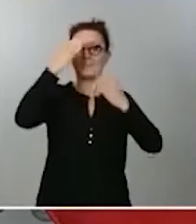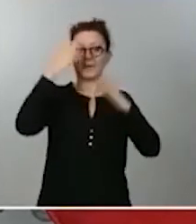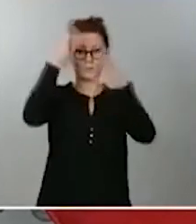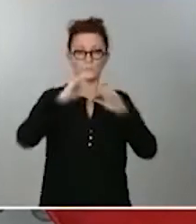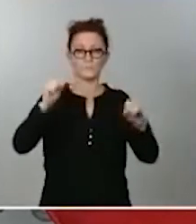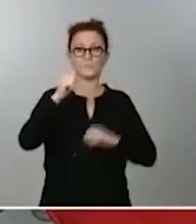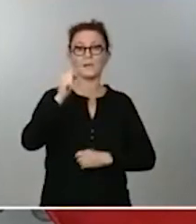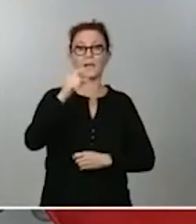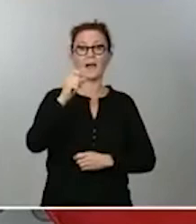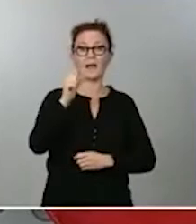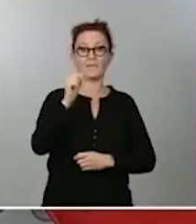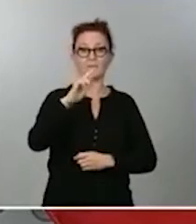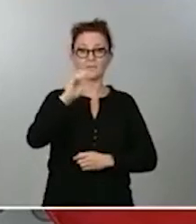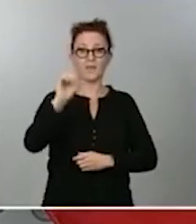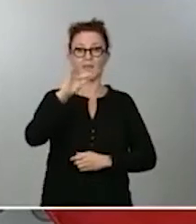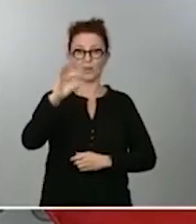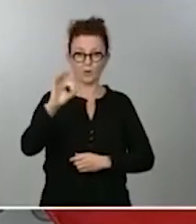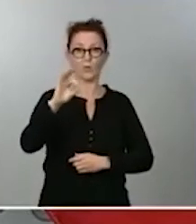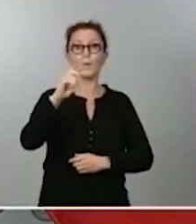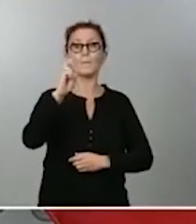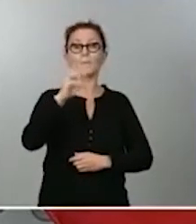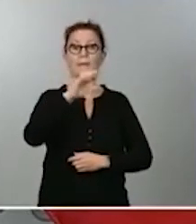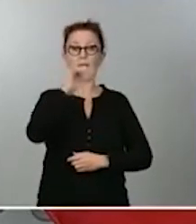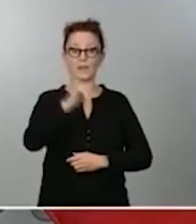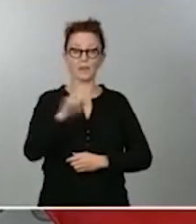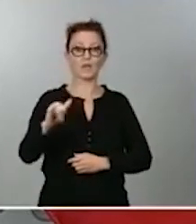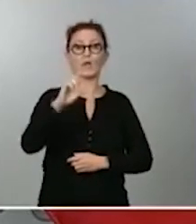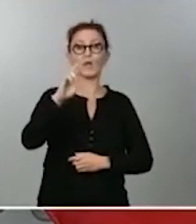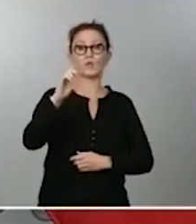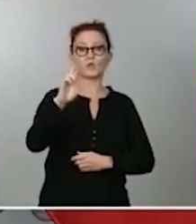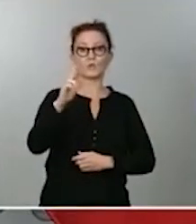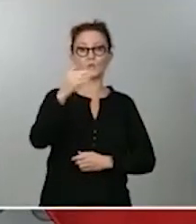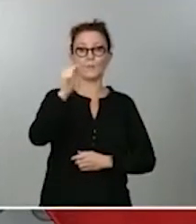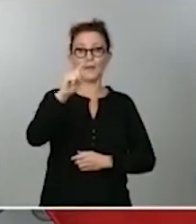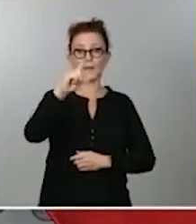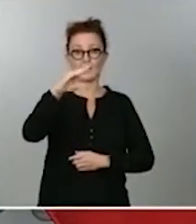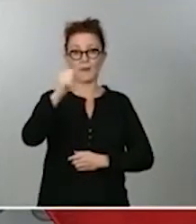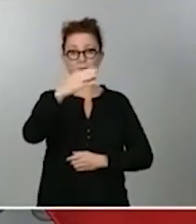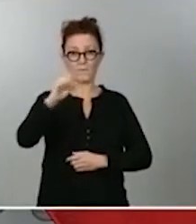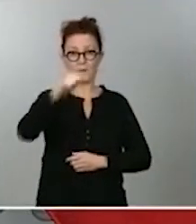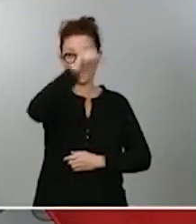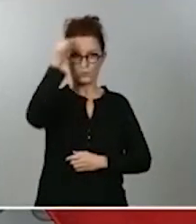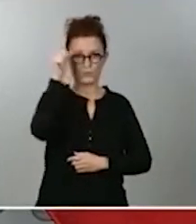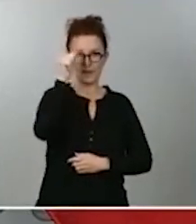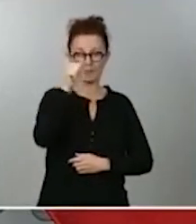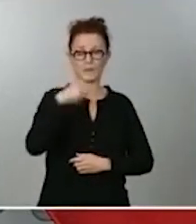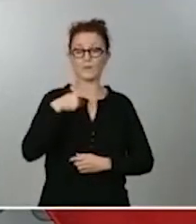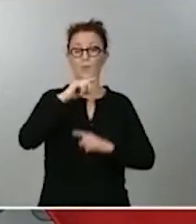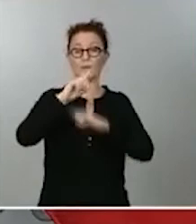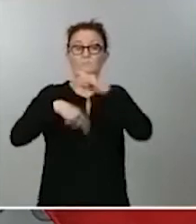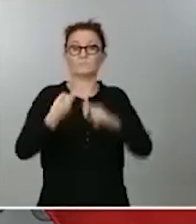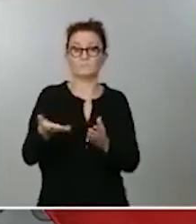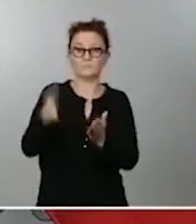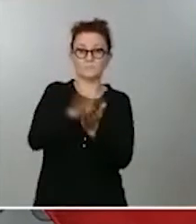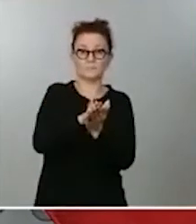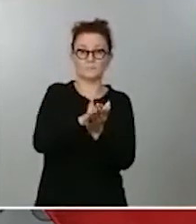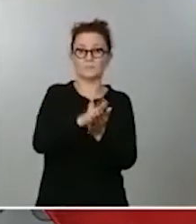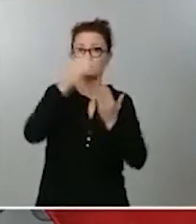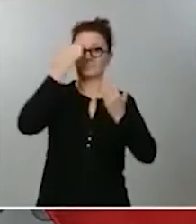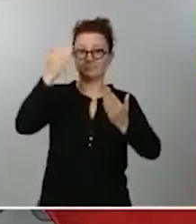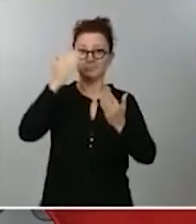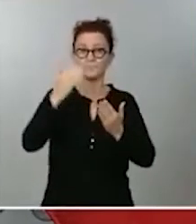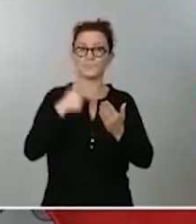Pérez Rubalcaba una orden que se entrega a título póstumo. Esta distinción reconoce entre otras muchas virtudes